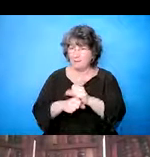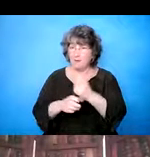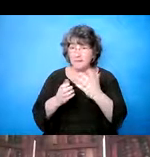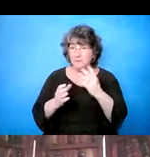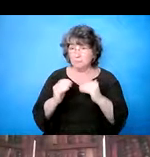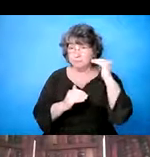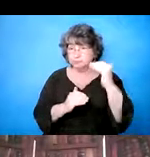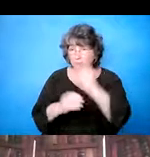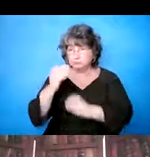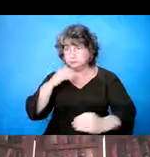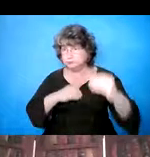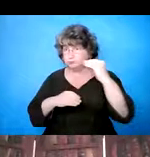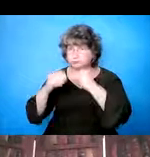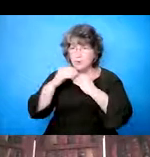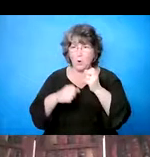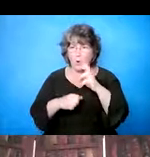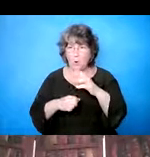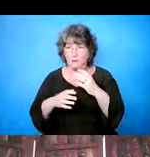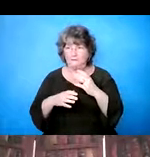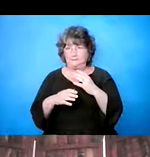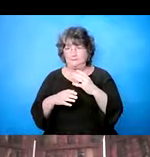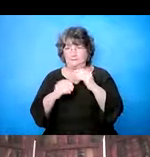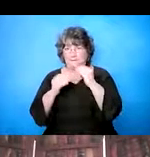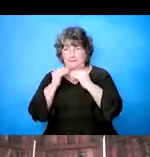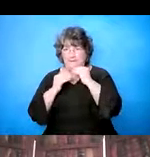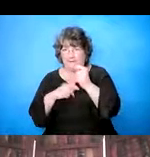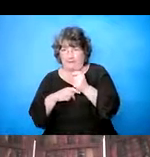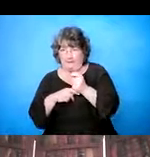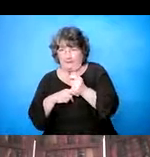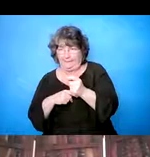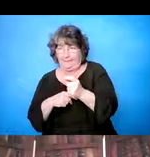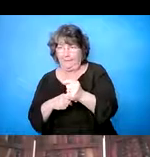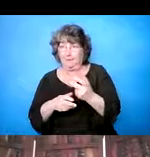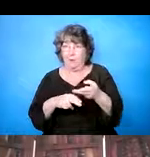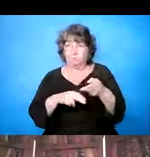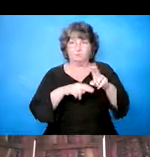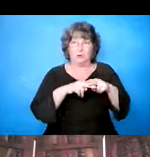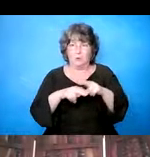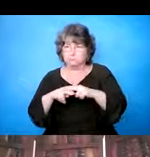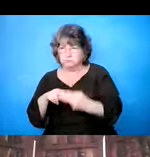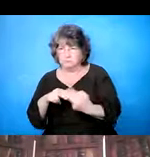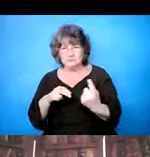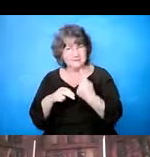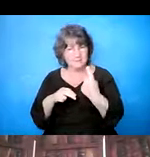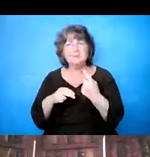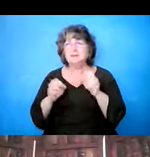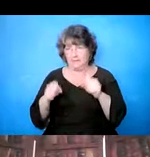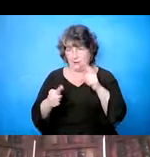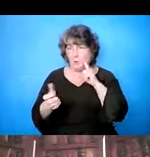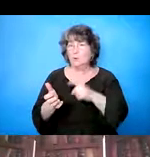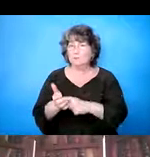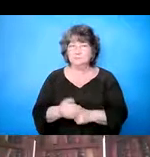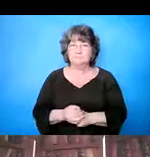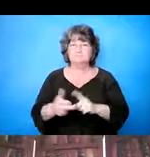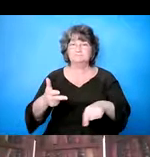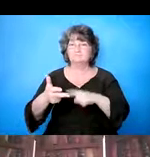comer, cuando están comiendo, eh, mucho o muy poco. Están aumentando o perdiendo peso demasiado. También